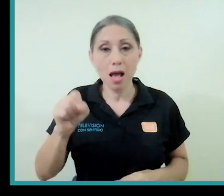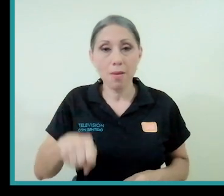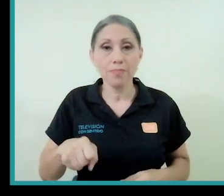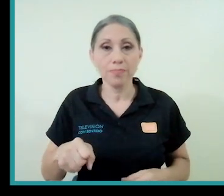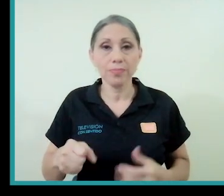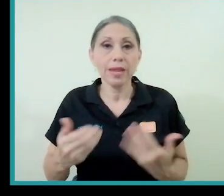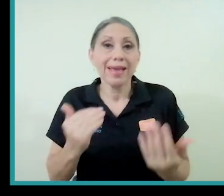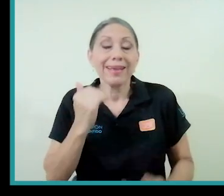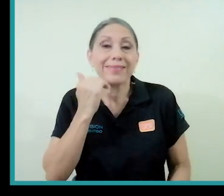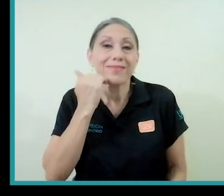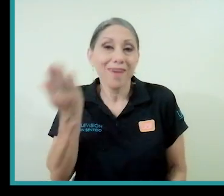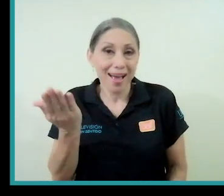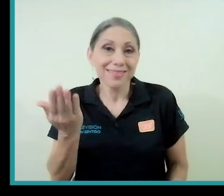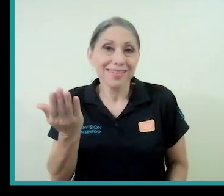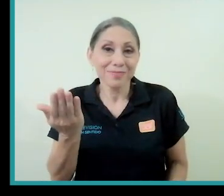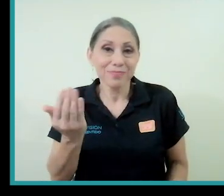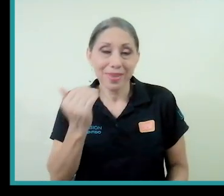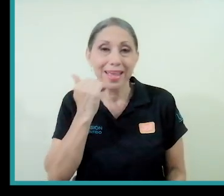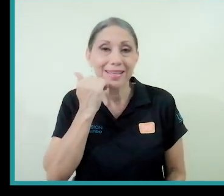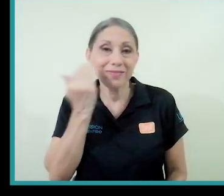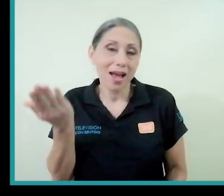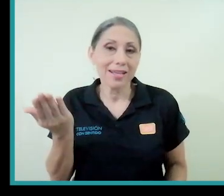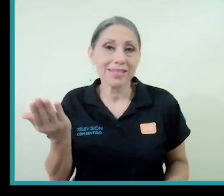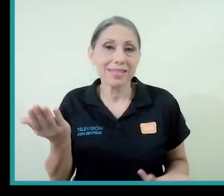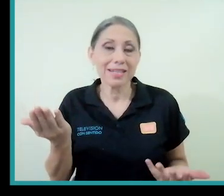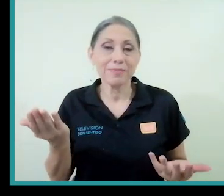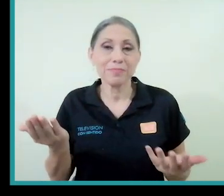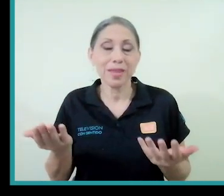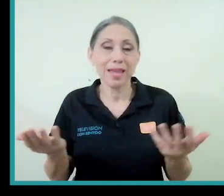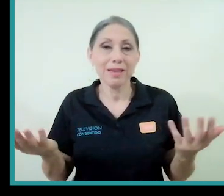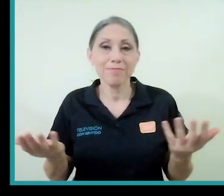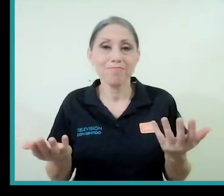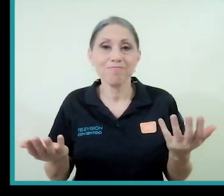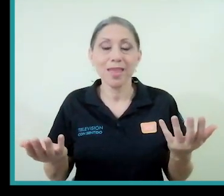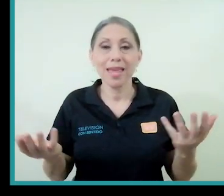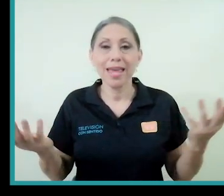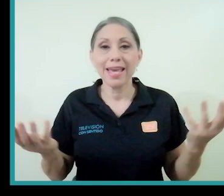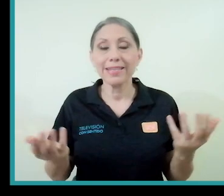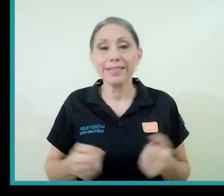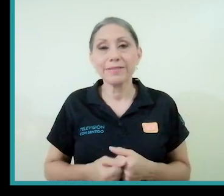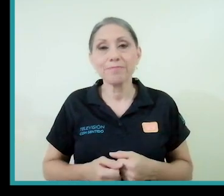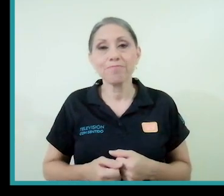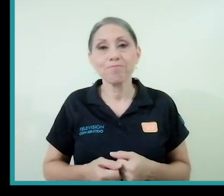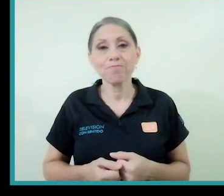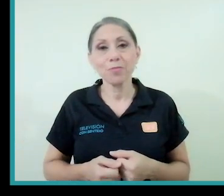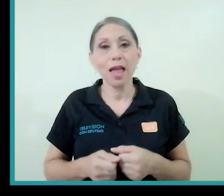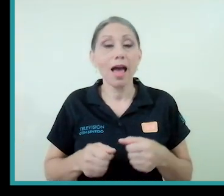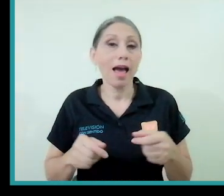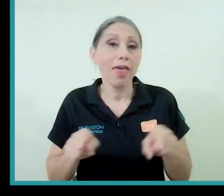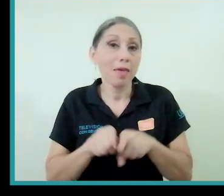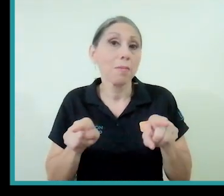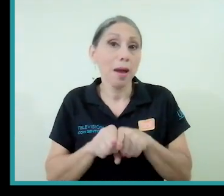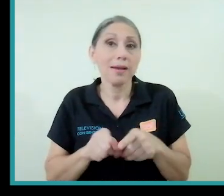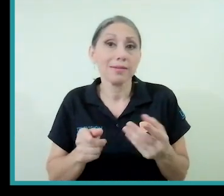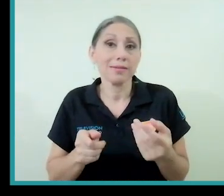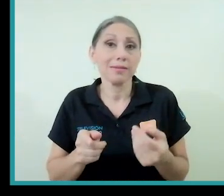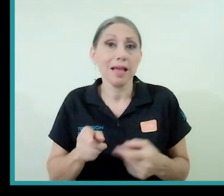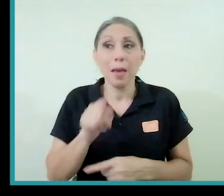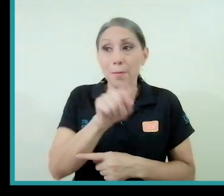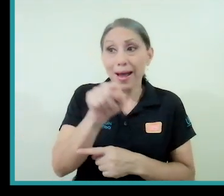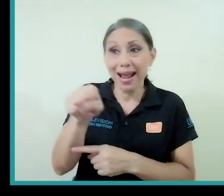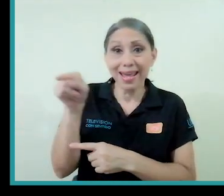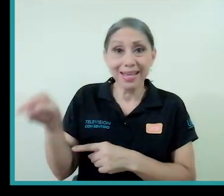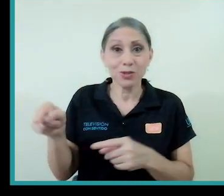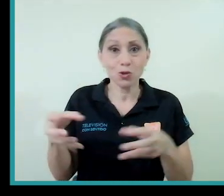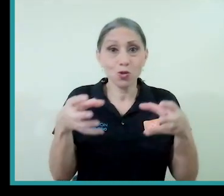es fácil, realmente resulta fácil y resulta muy, además, muy oportuno para esos